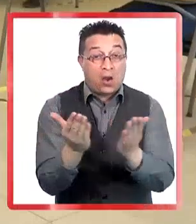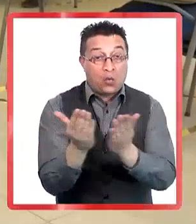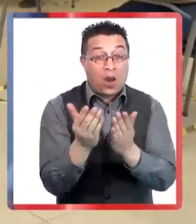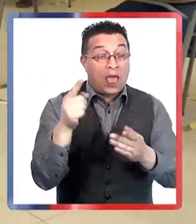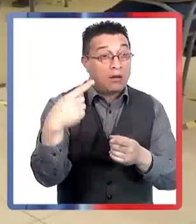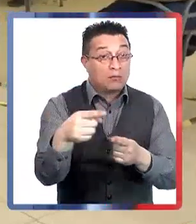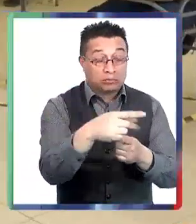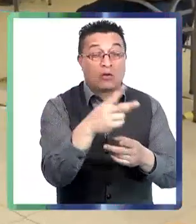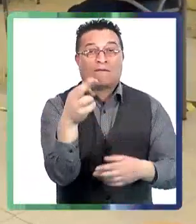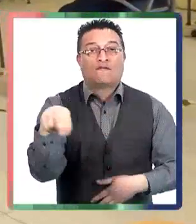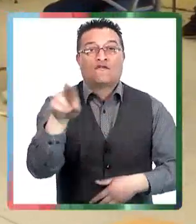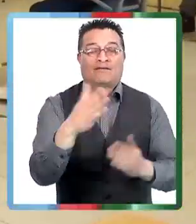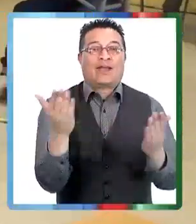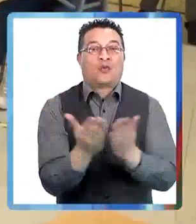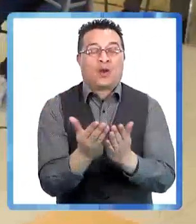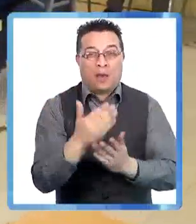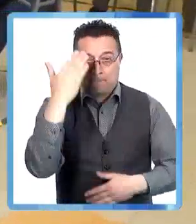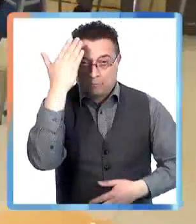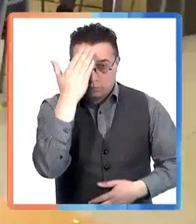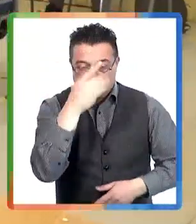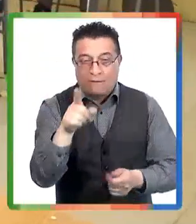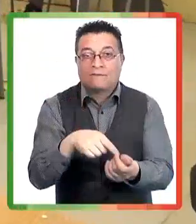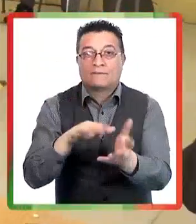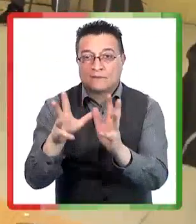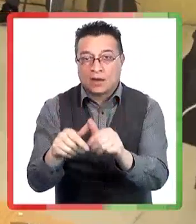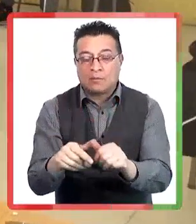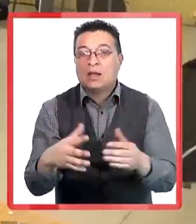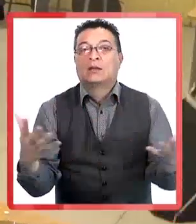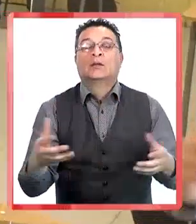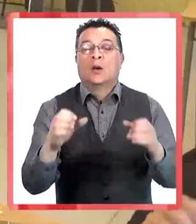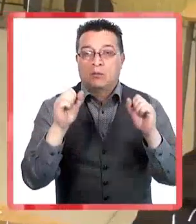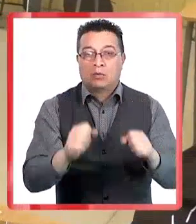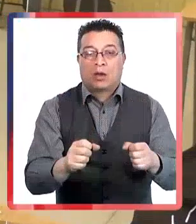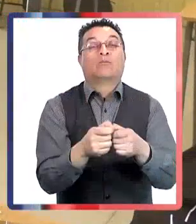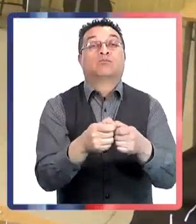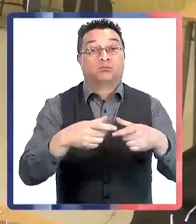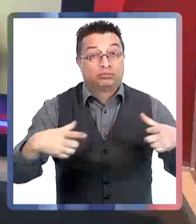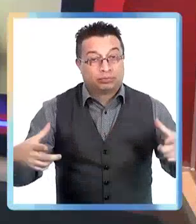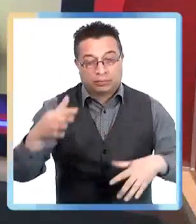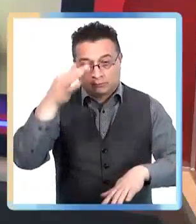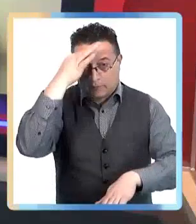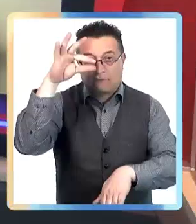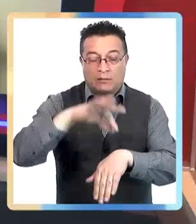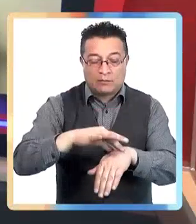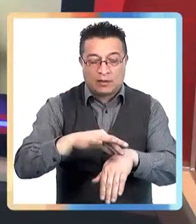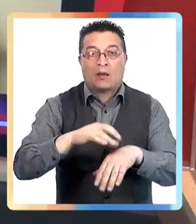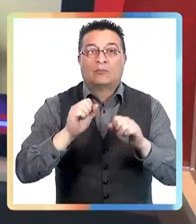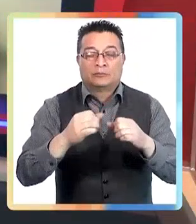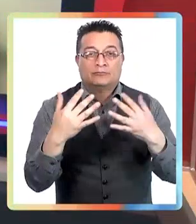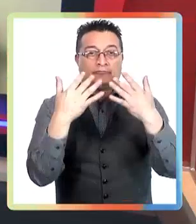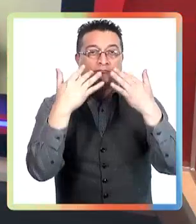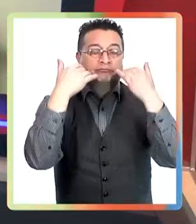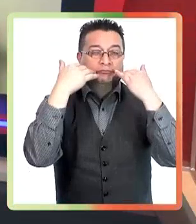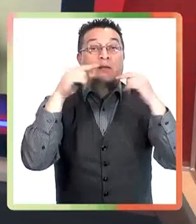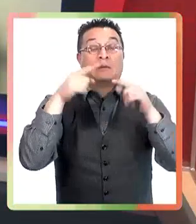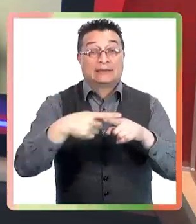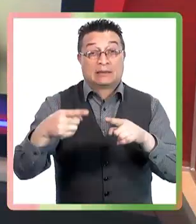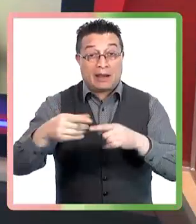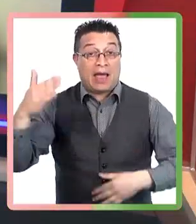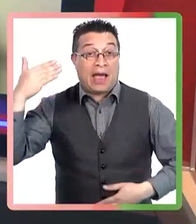anteriores bajaron las urgencias pediátricas y el número de hospitalizaciones. Pero cuando los niños se juntan, la transmisión viral aumenta.